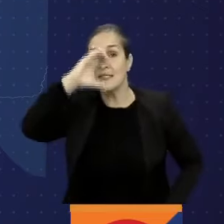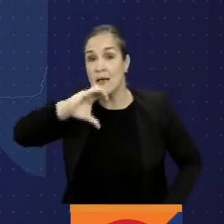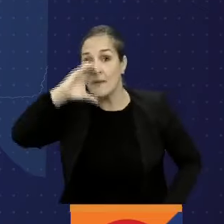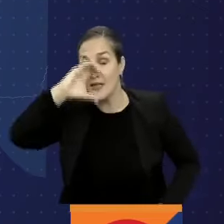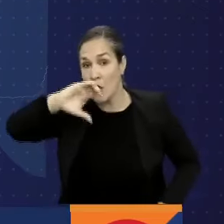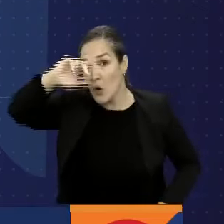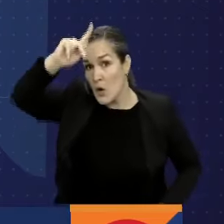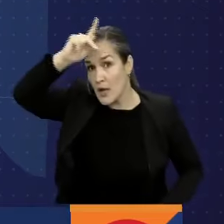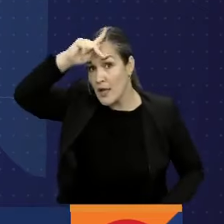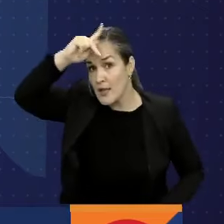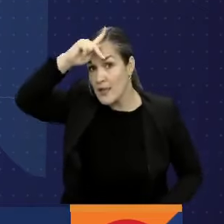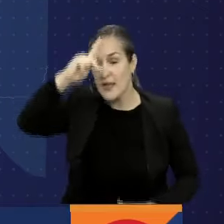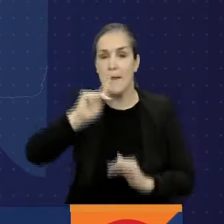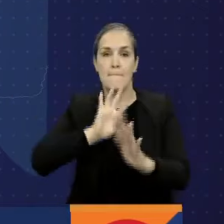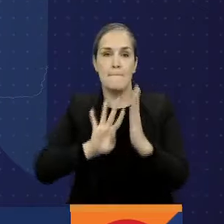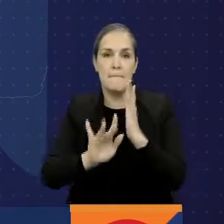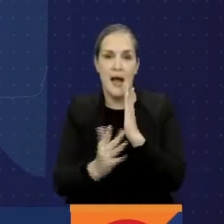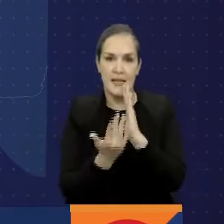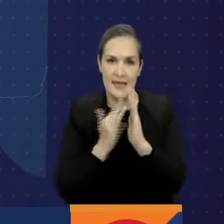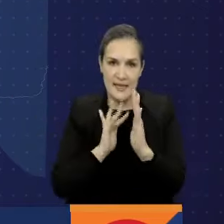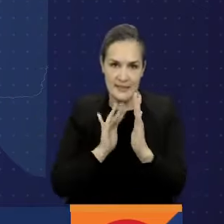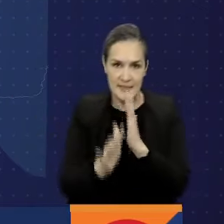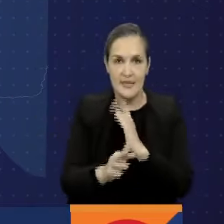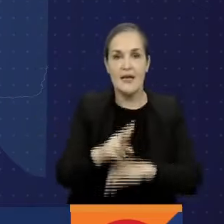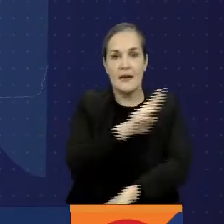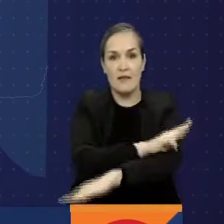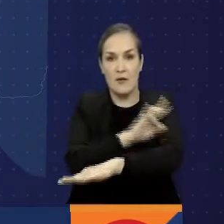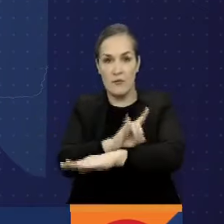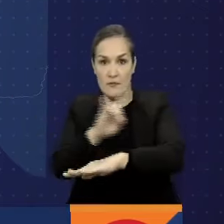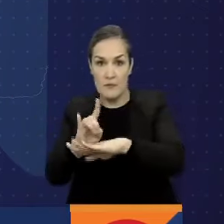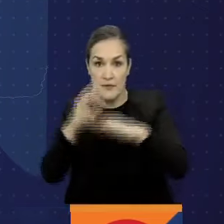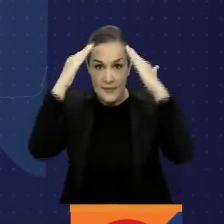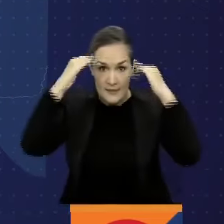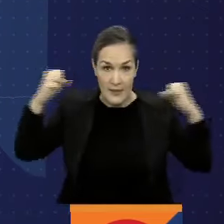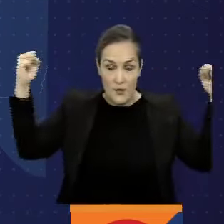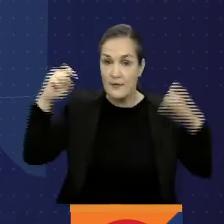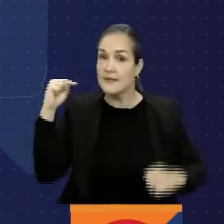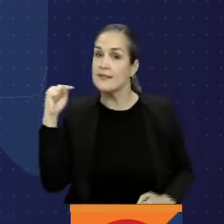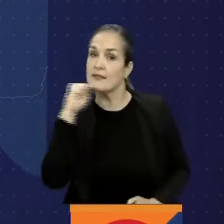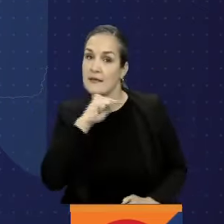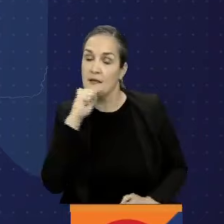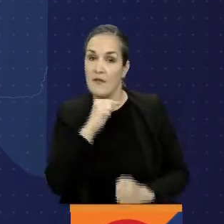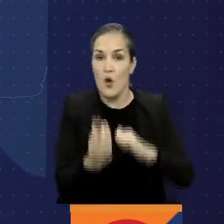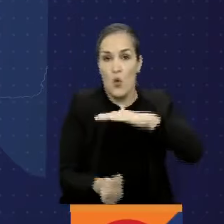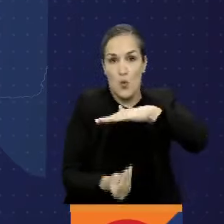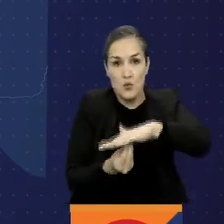Kennedy, Los Mártires, Rafael Uribe Uribe, San Cristóbal, Santa Fe, Usaquén y La Calera. Calera. La Gracias.